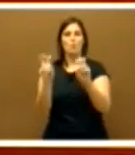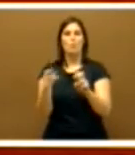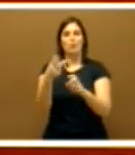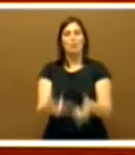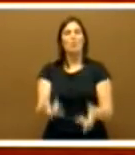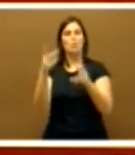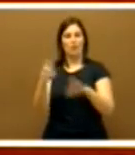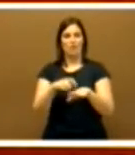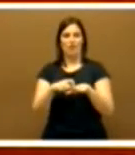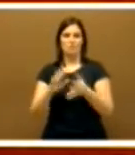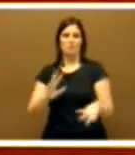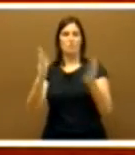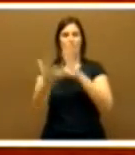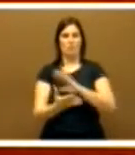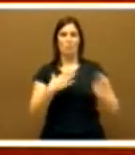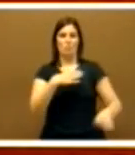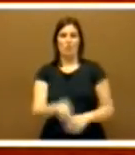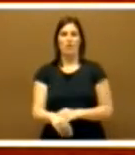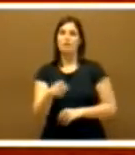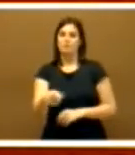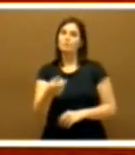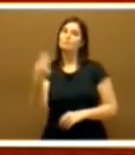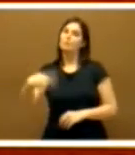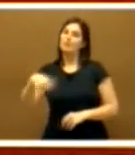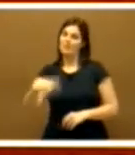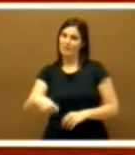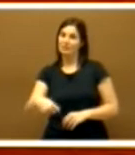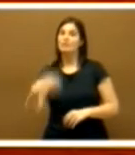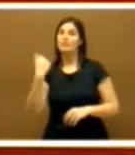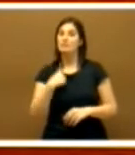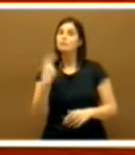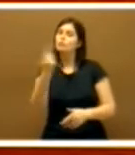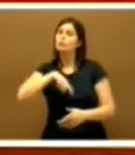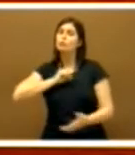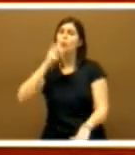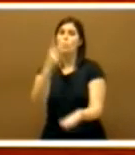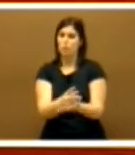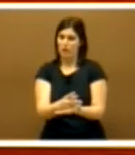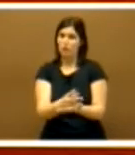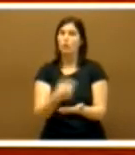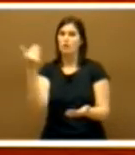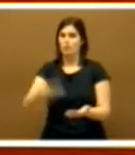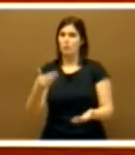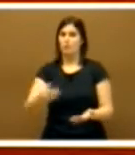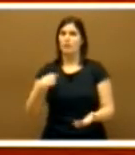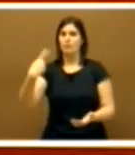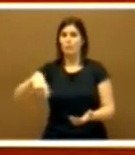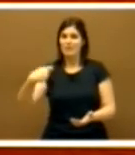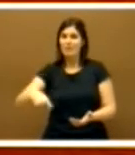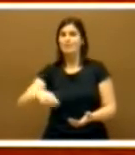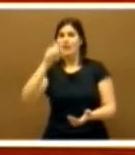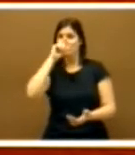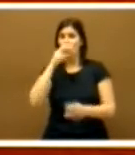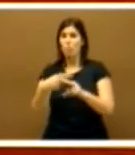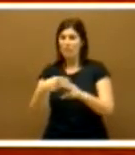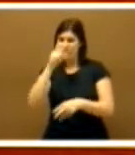Presidente, tenemos un reto importante, dejar atrás la vieja política de anteriores presidentes y comenzar una nueva política.